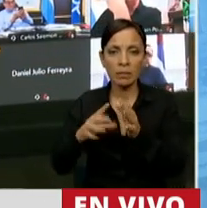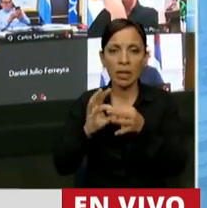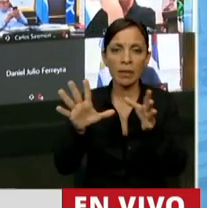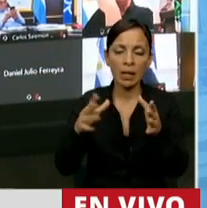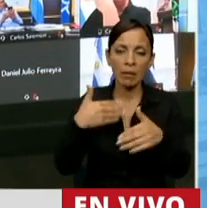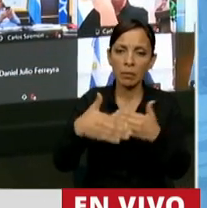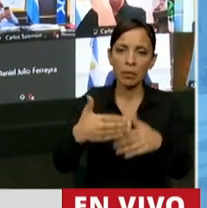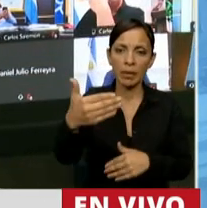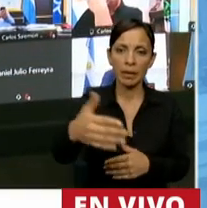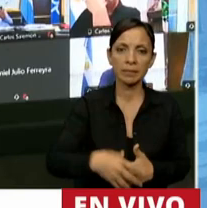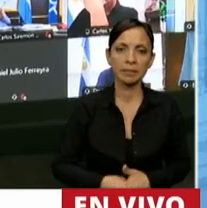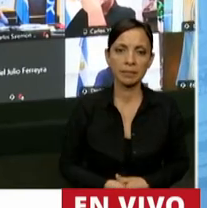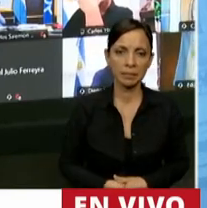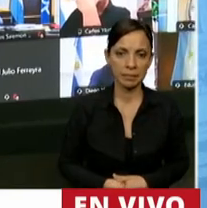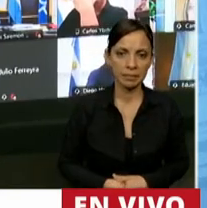con prosperidad. Muchas gracias.